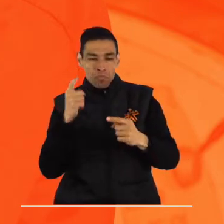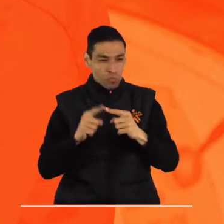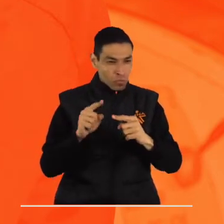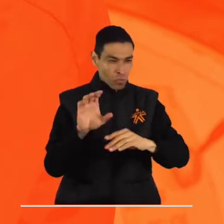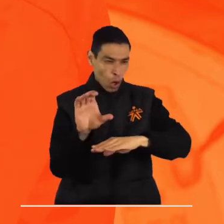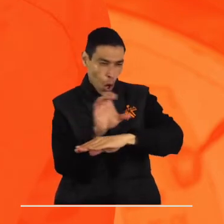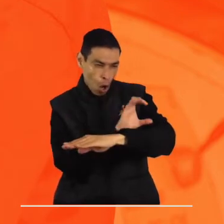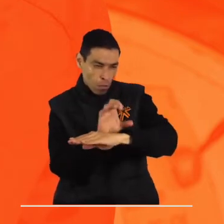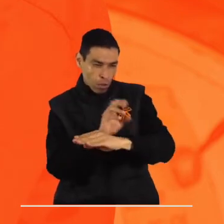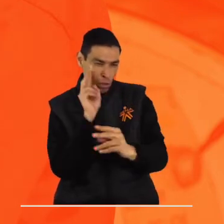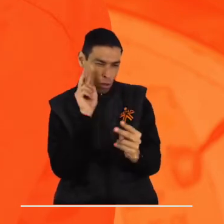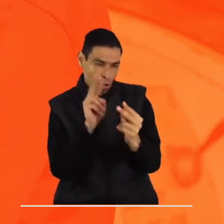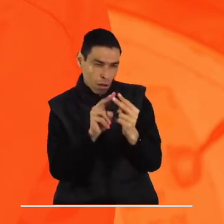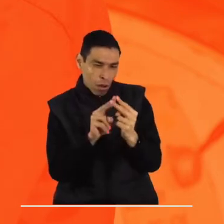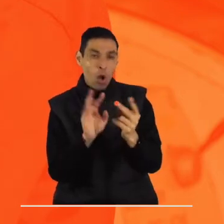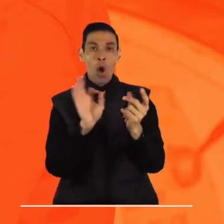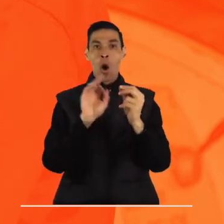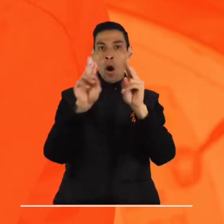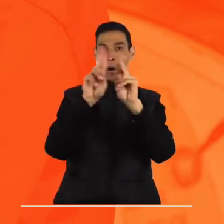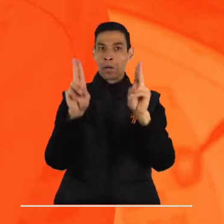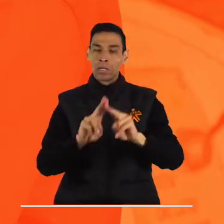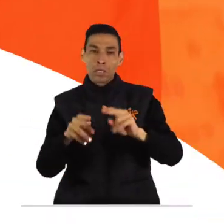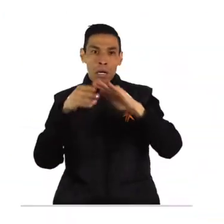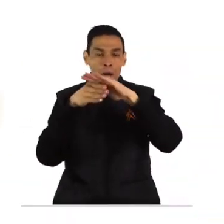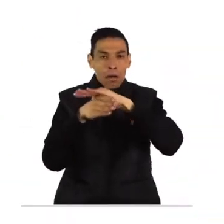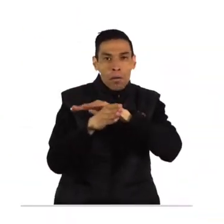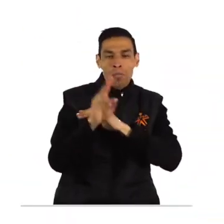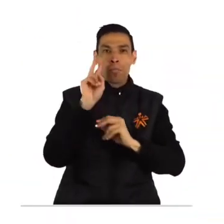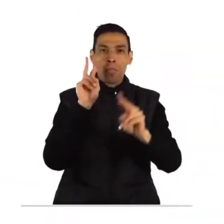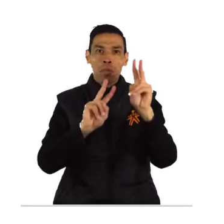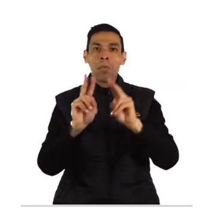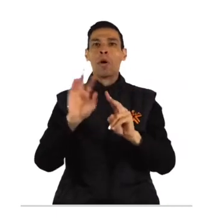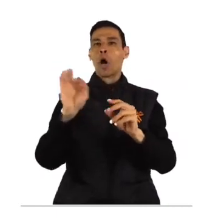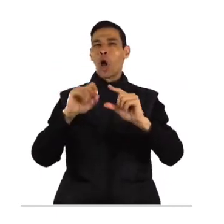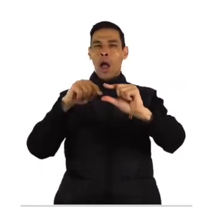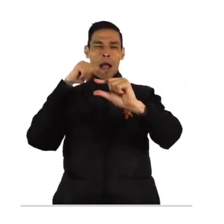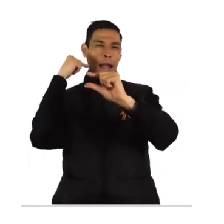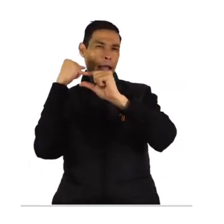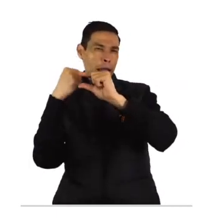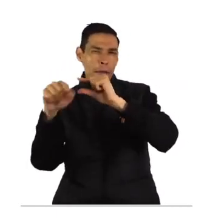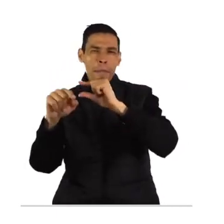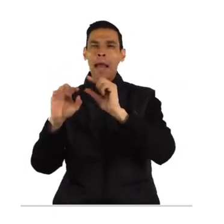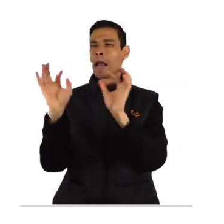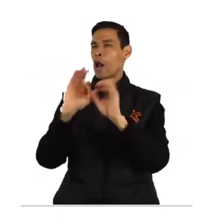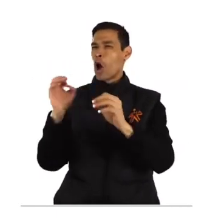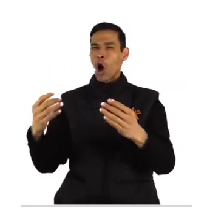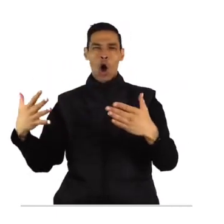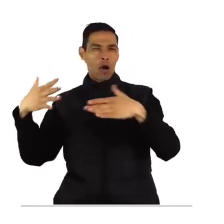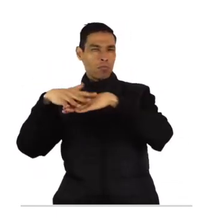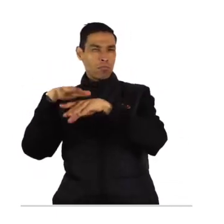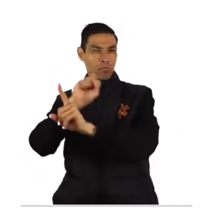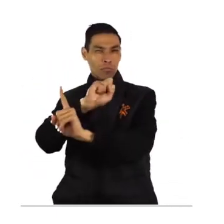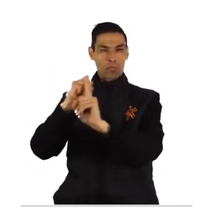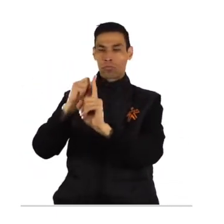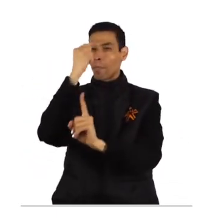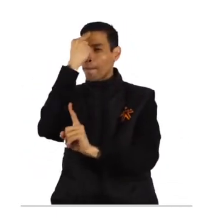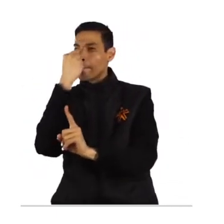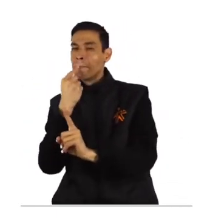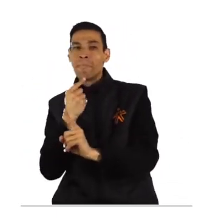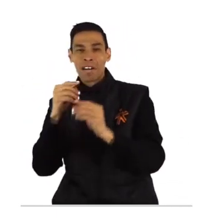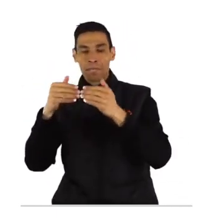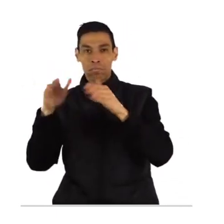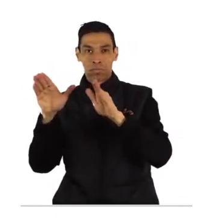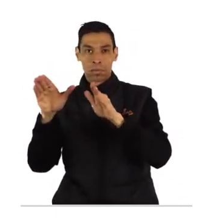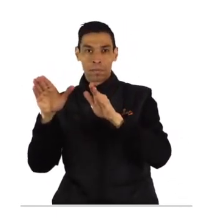funcionamiento de un computador y sus partes navegar en la web crear tu correo electrónico personal y abrir un perfil en una red social